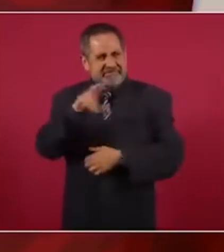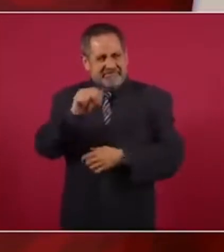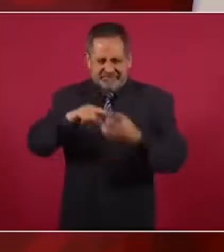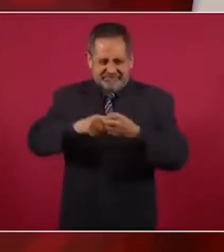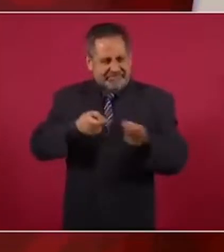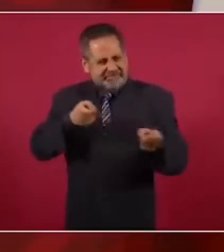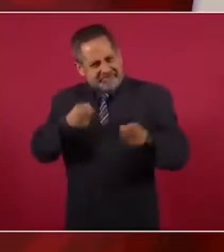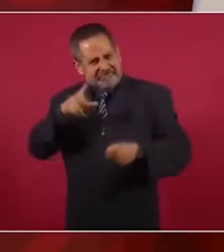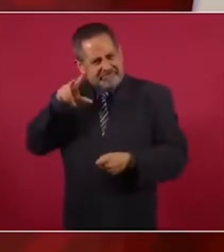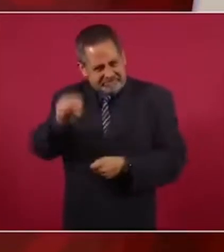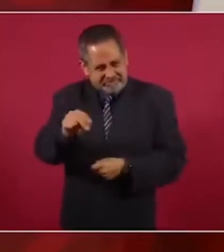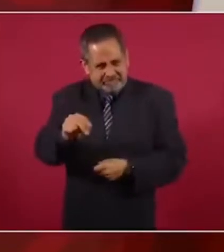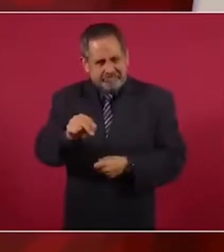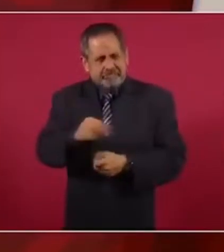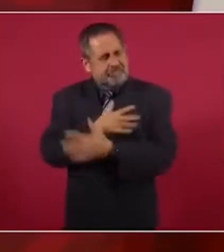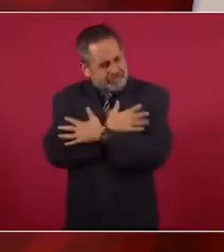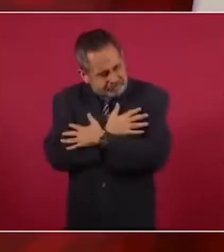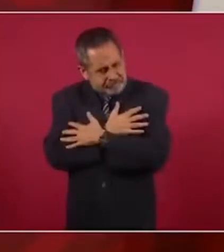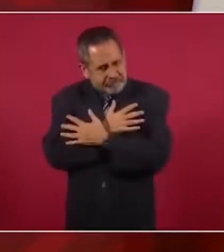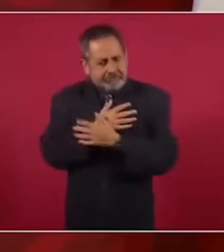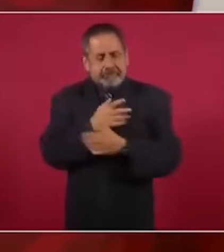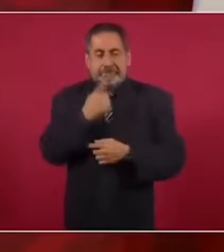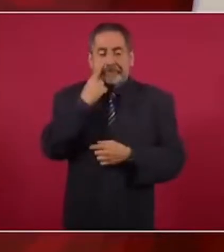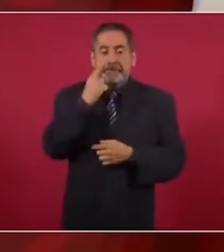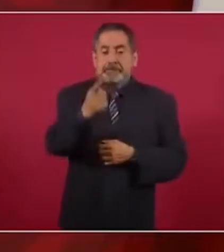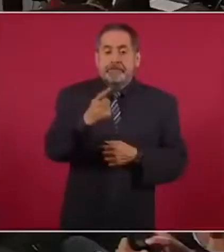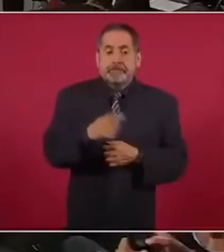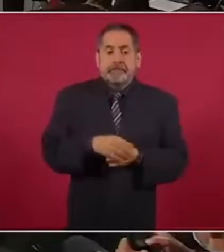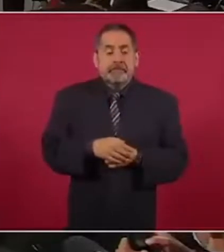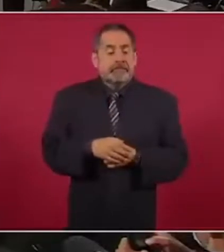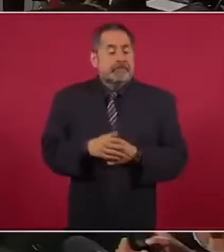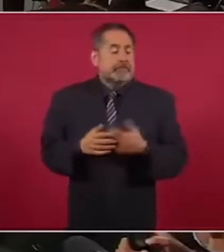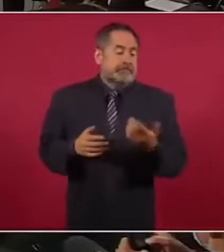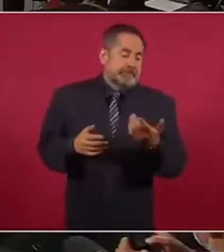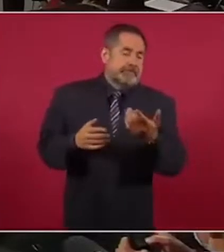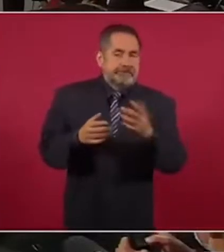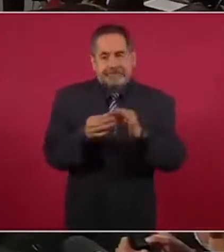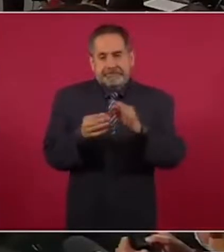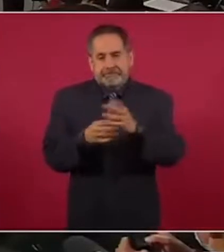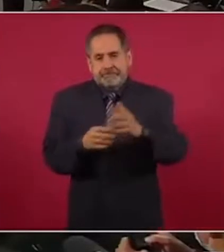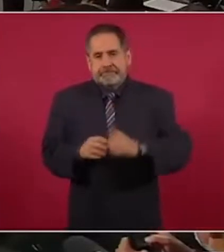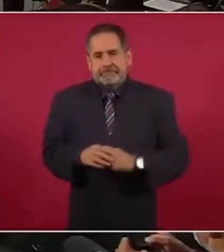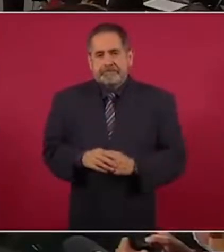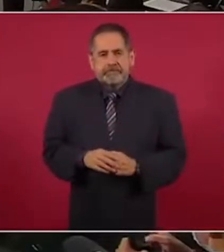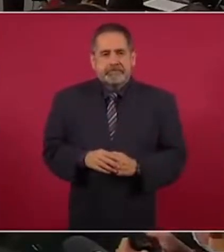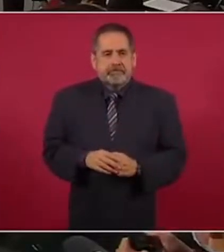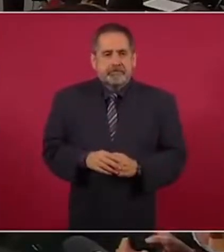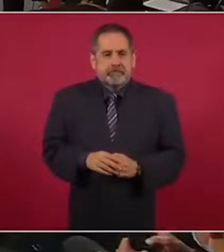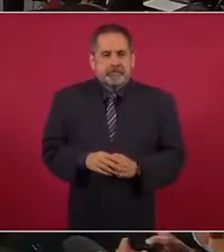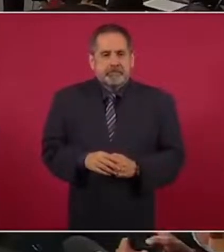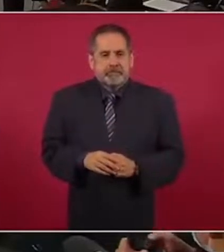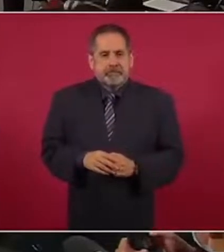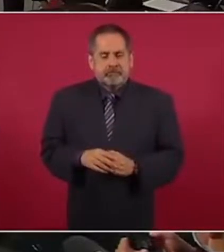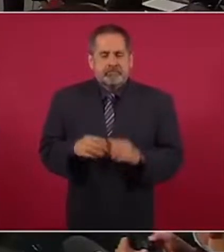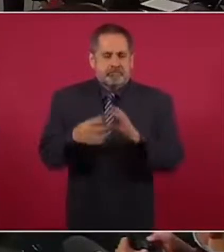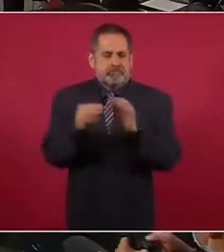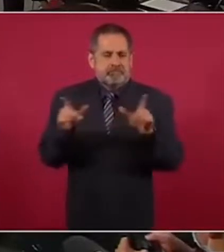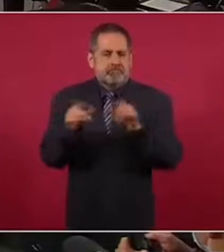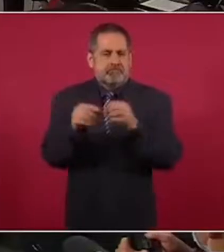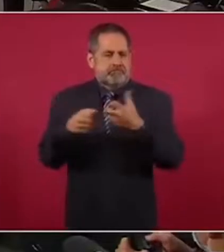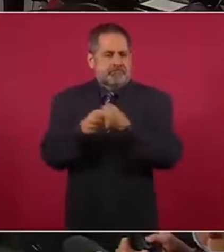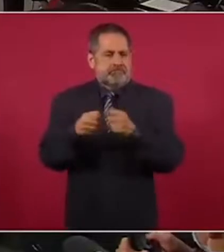que se puede también resumir